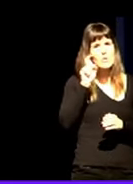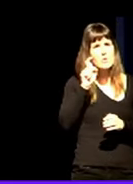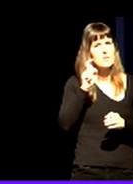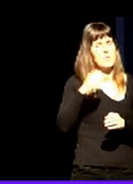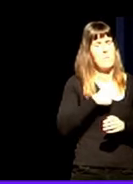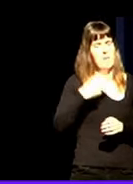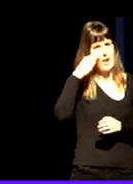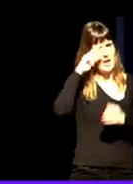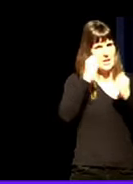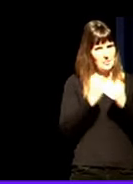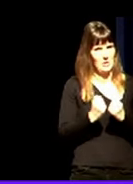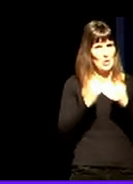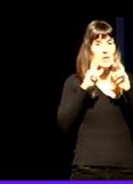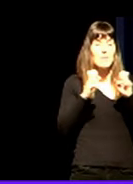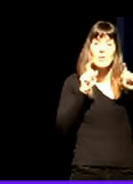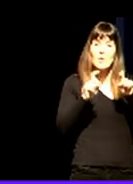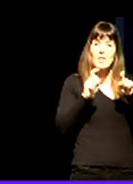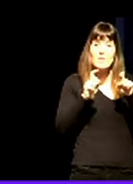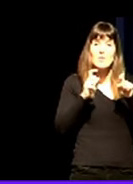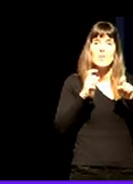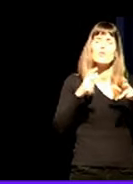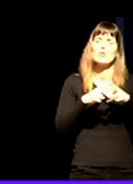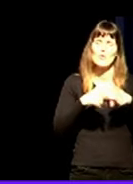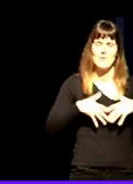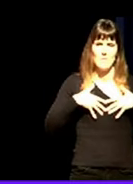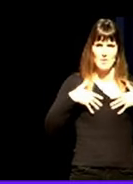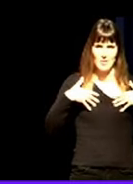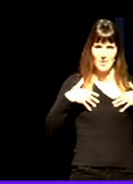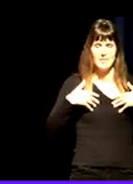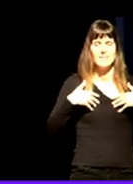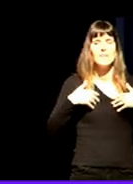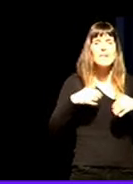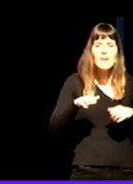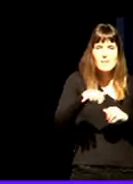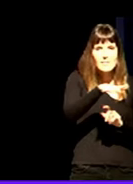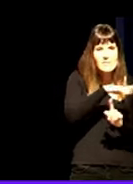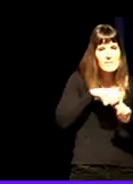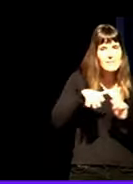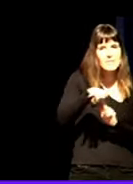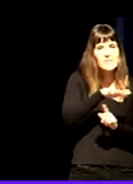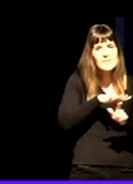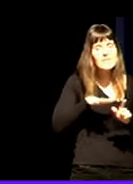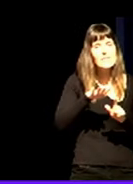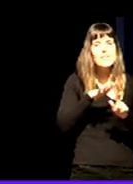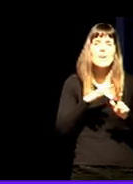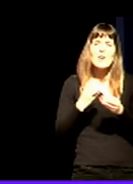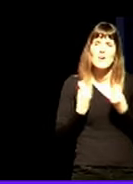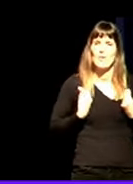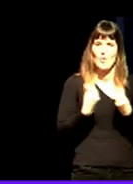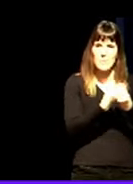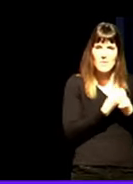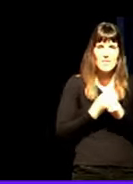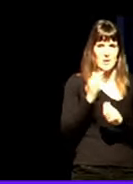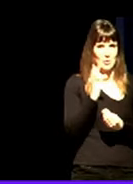la educación socioemocional crear cuidar un clima de convivencia positivo sano